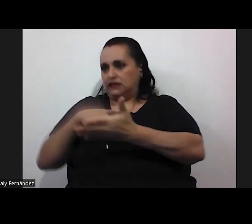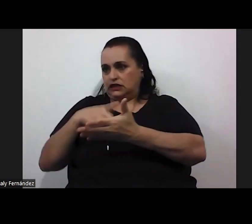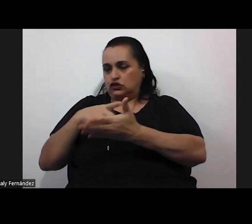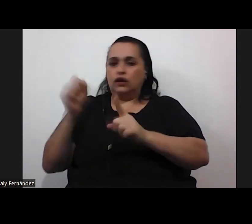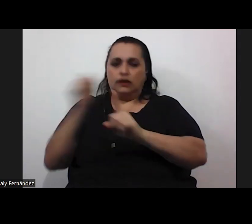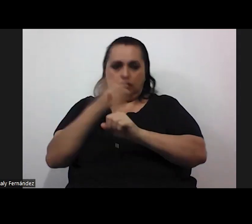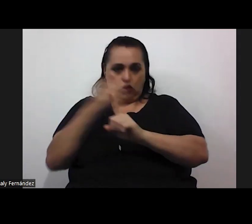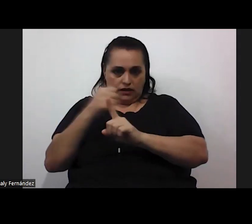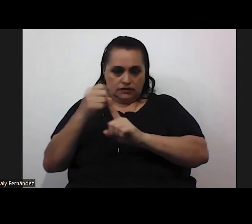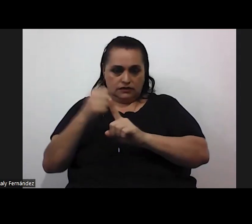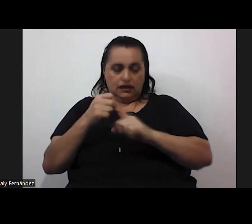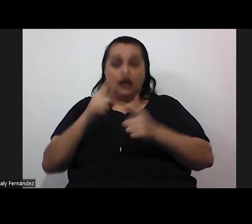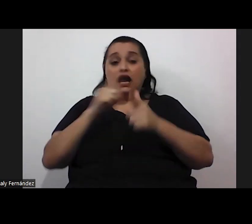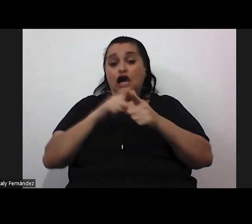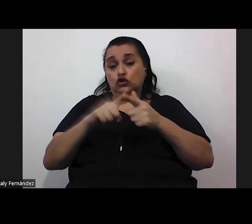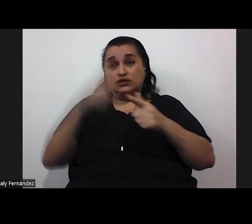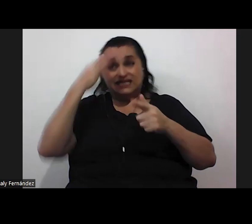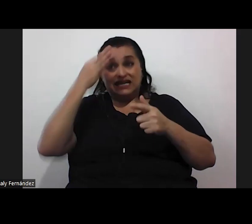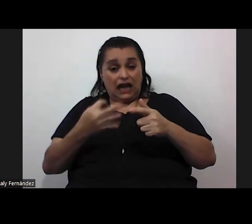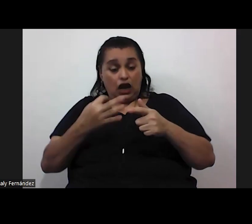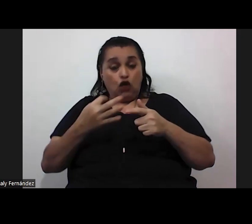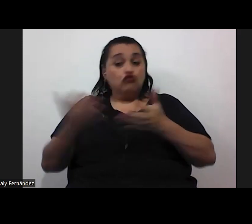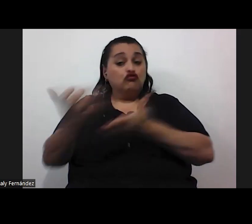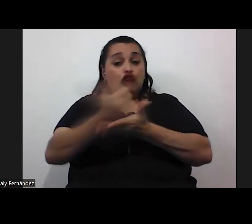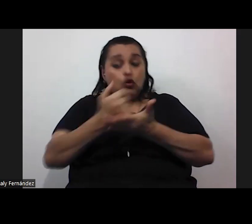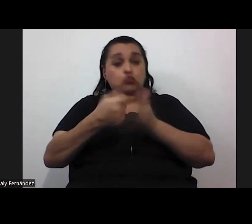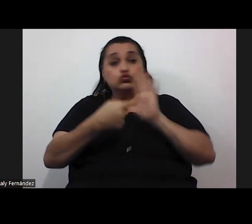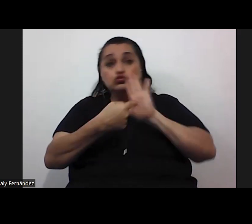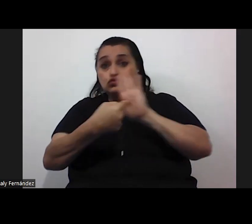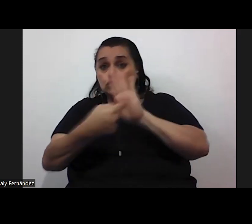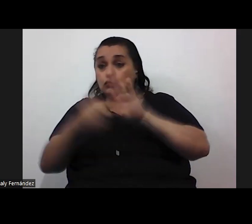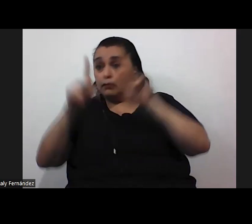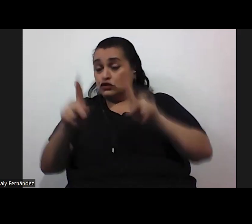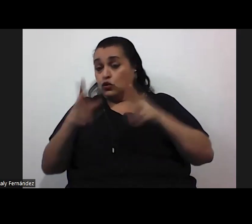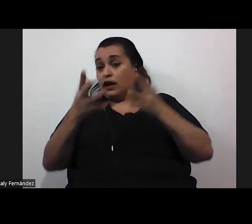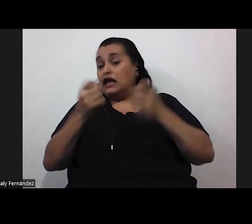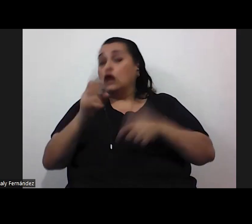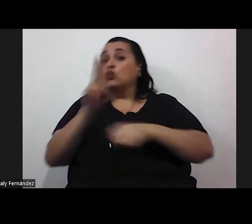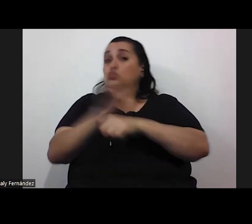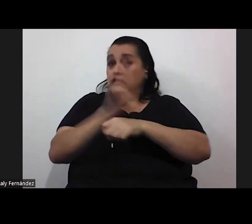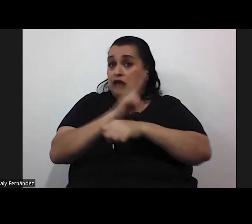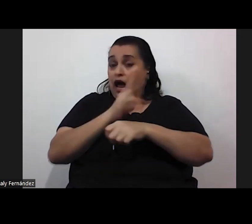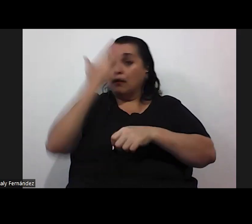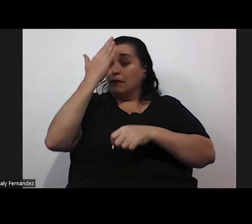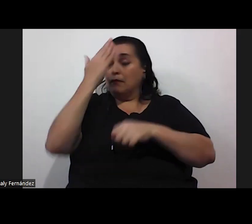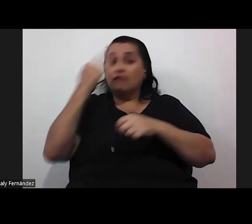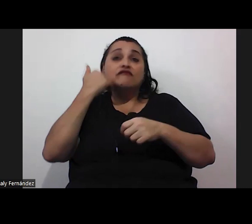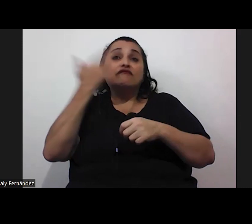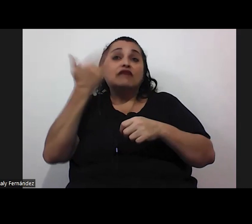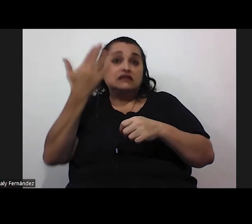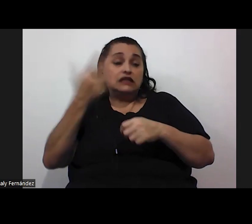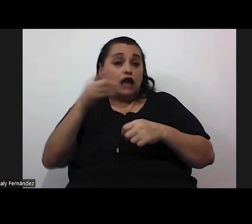entonces creo que los recursos didácticos que la persona quiera utilizar para facilitar el